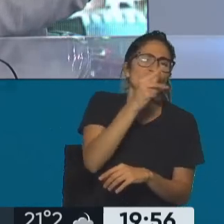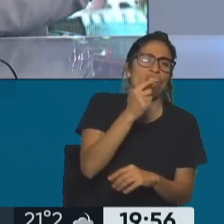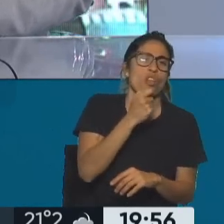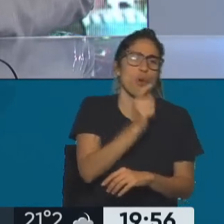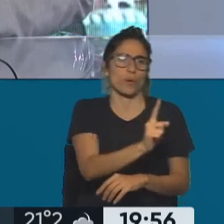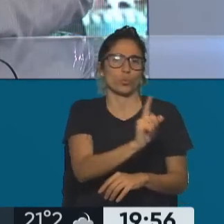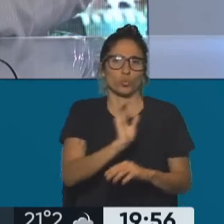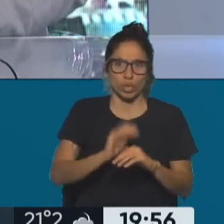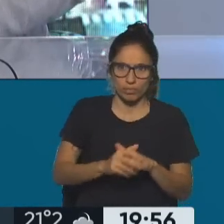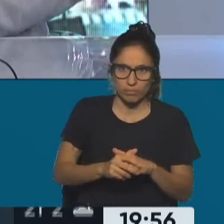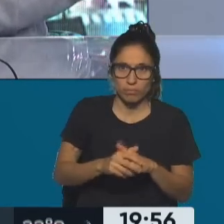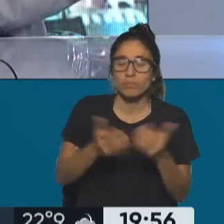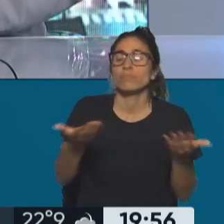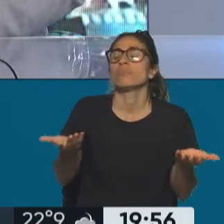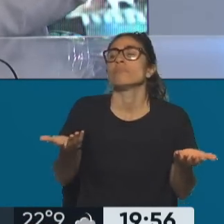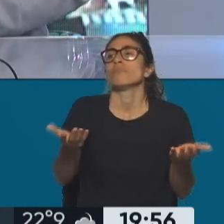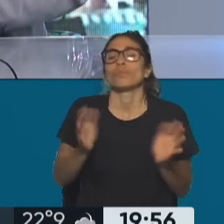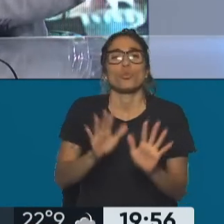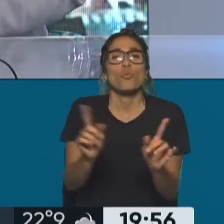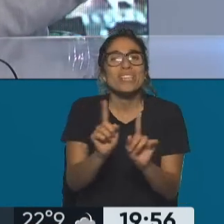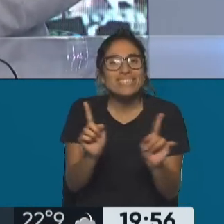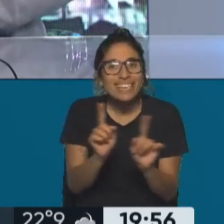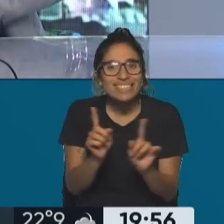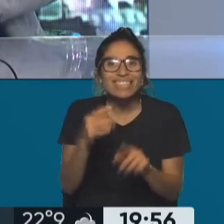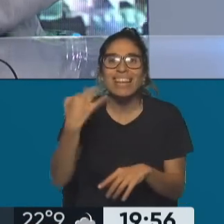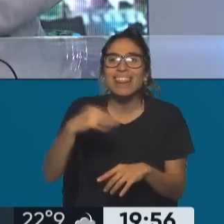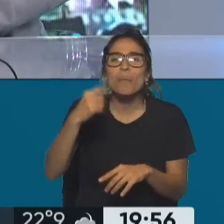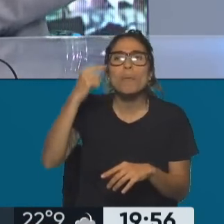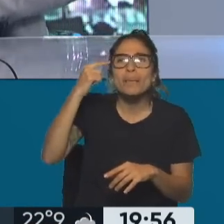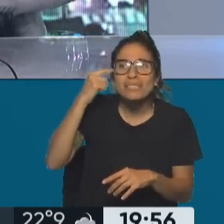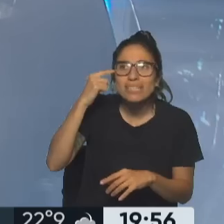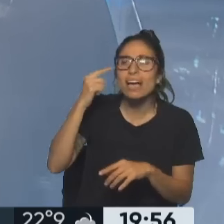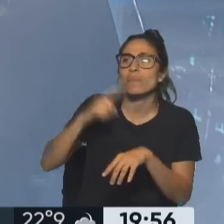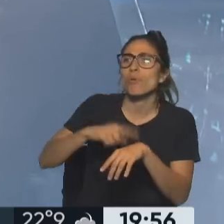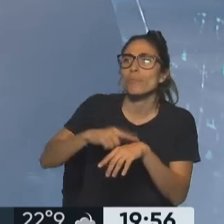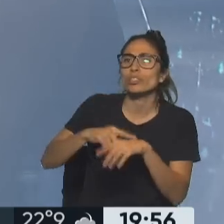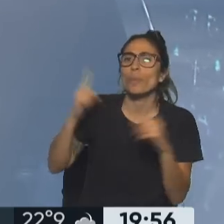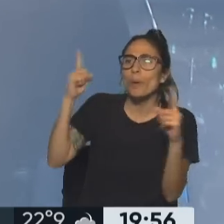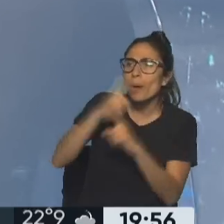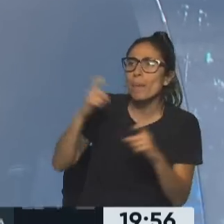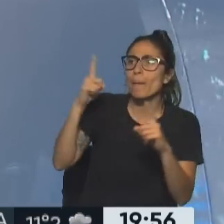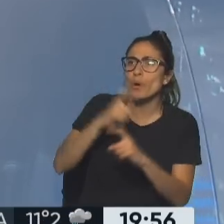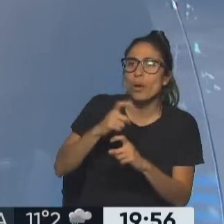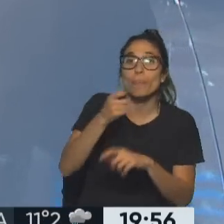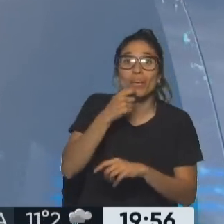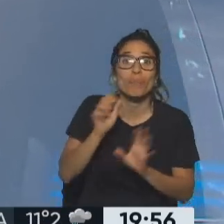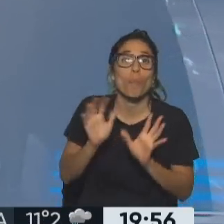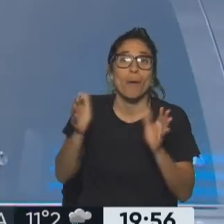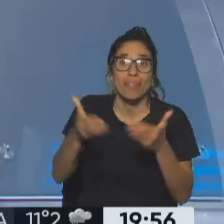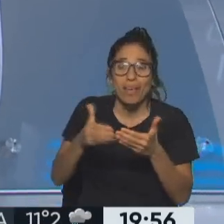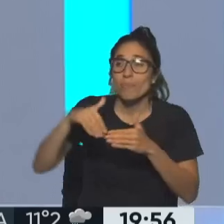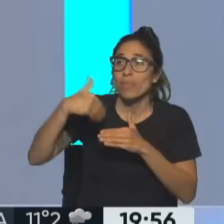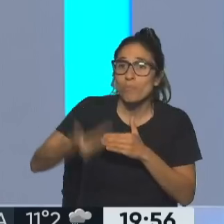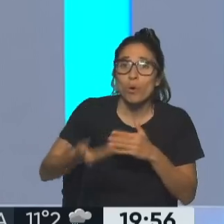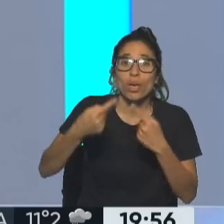atenderlo, y ver cómo después de las crisis que pasamos, y de la pandemia, y de la guerra, y de la sequía, cómo salimos para adelante. Pero la mayoría de la población sigue